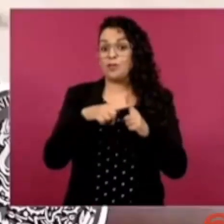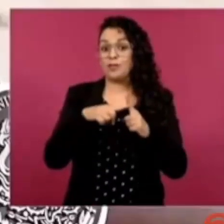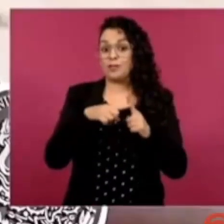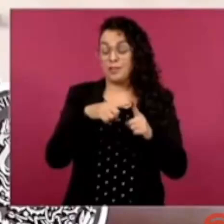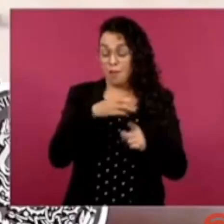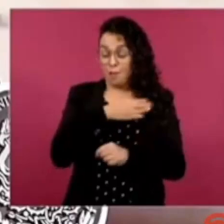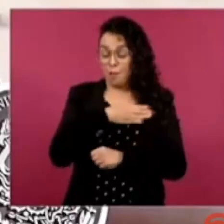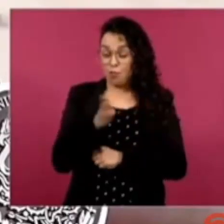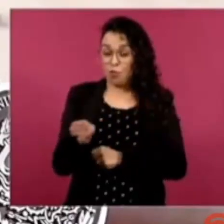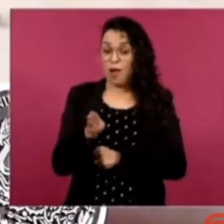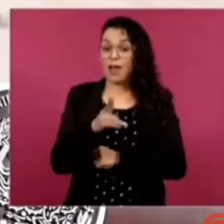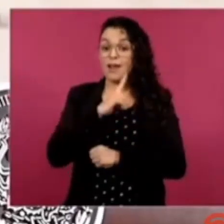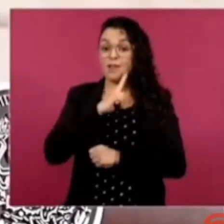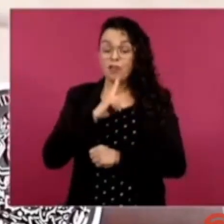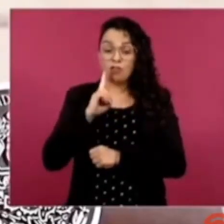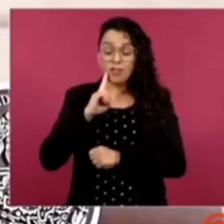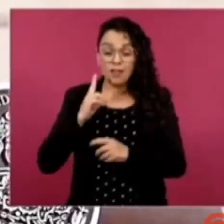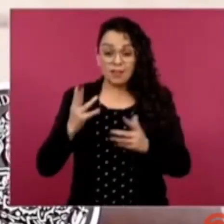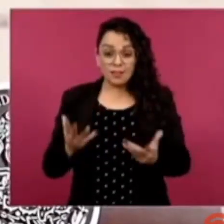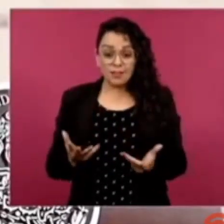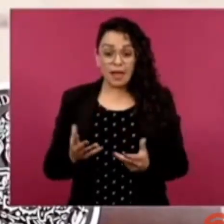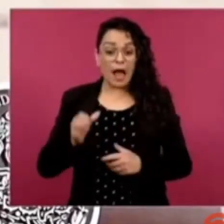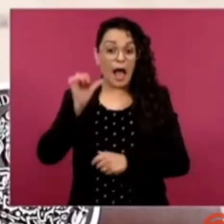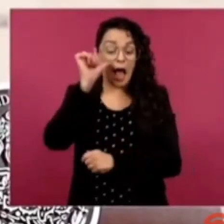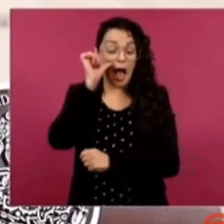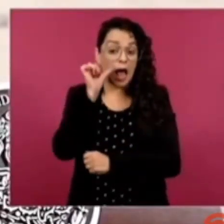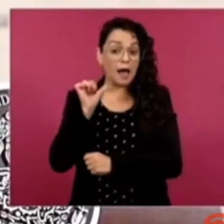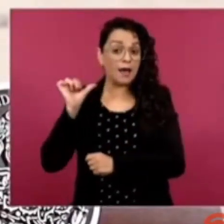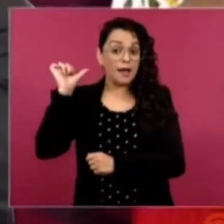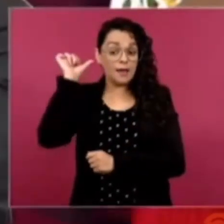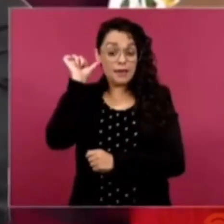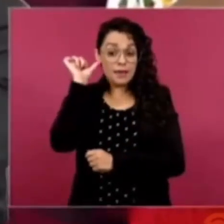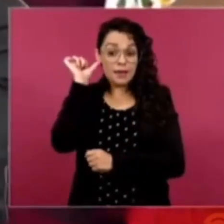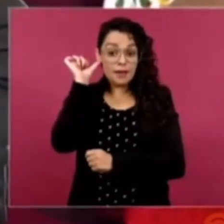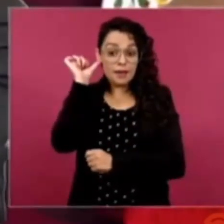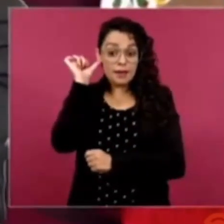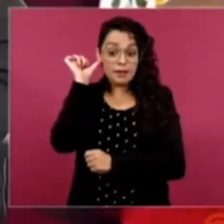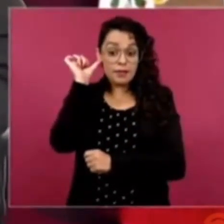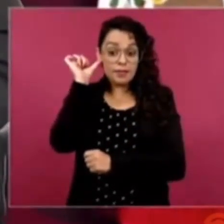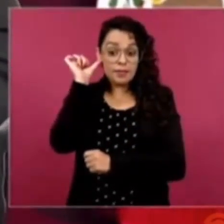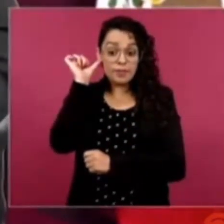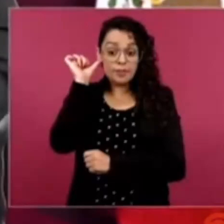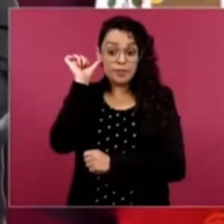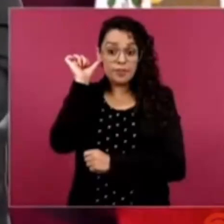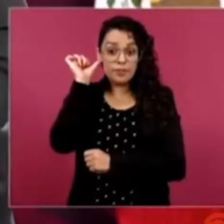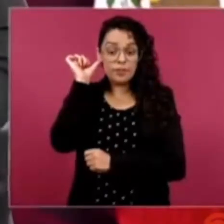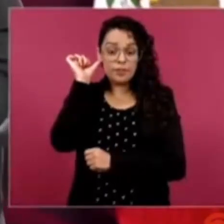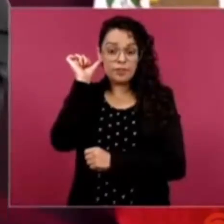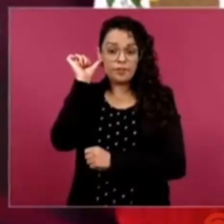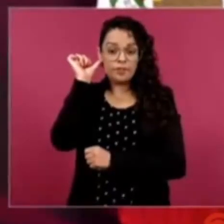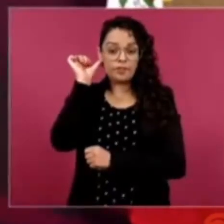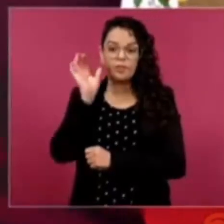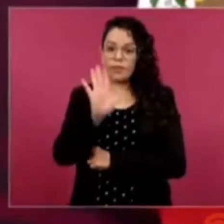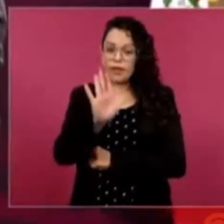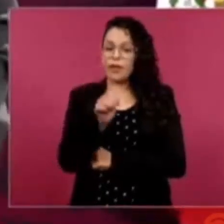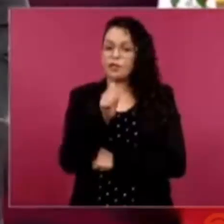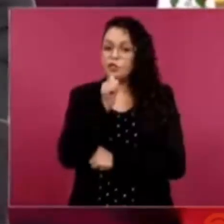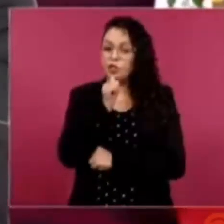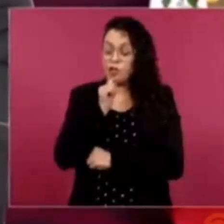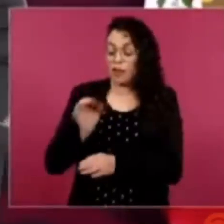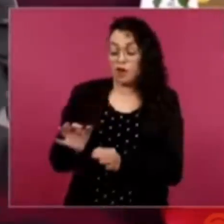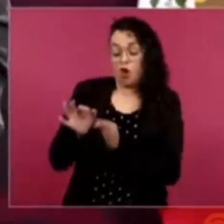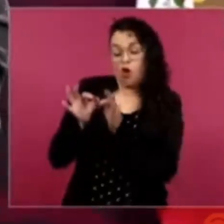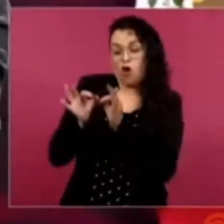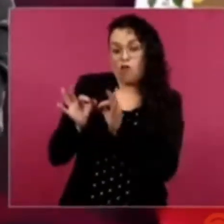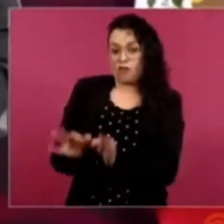no oficial, porque van a